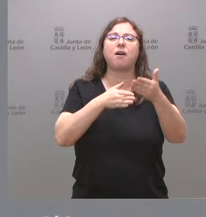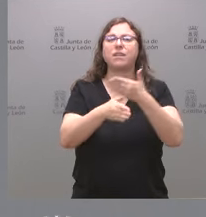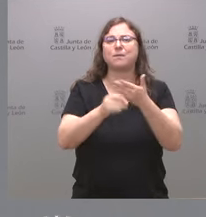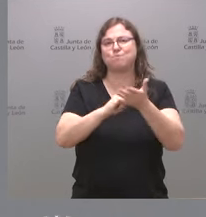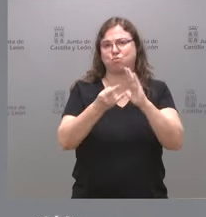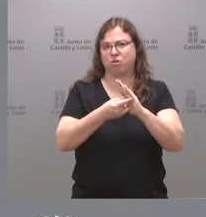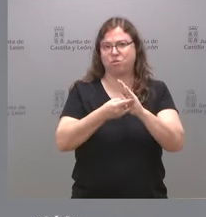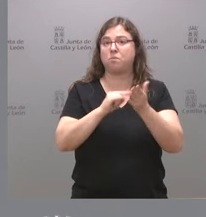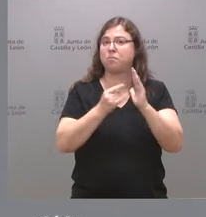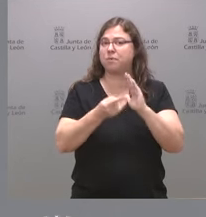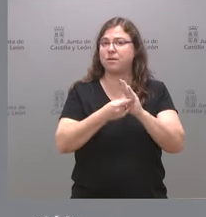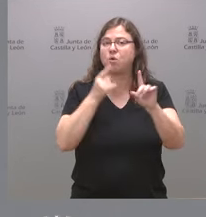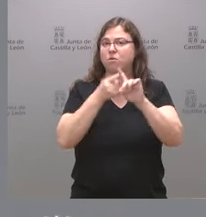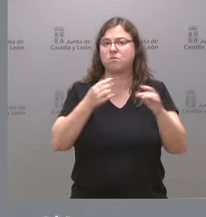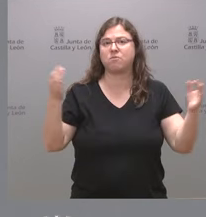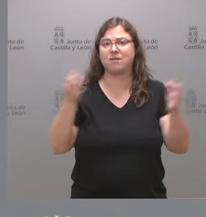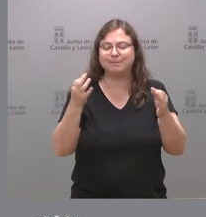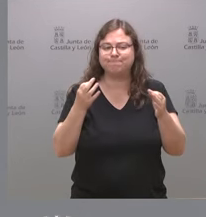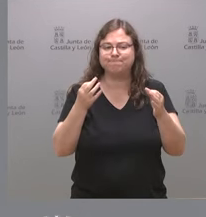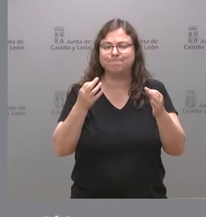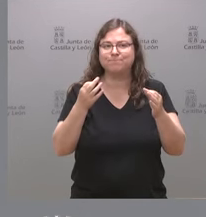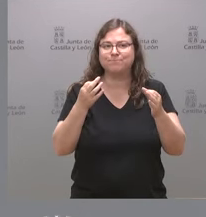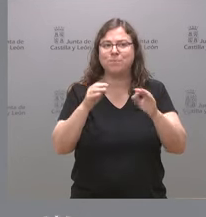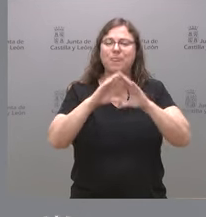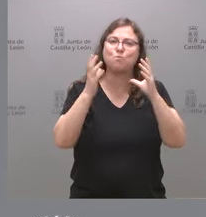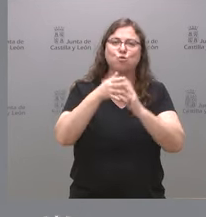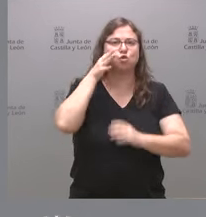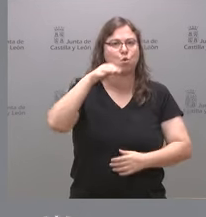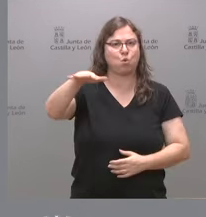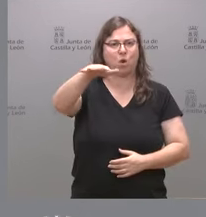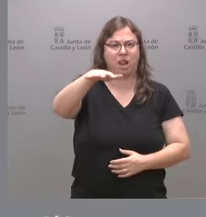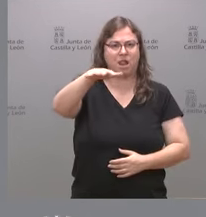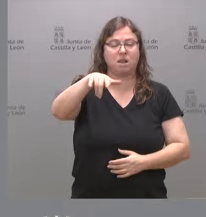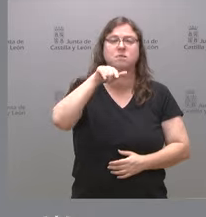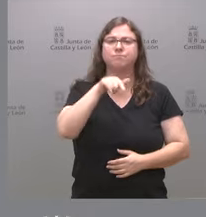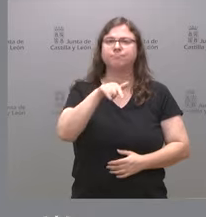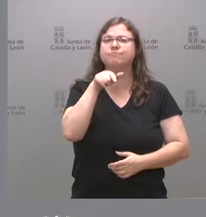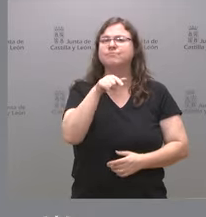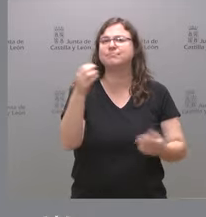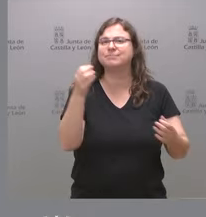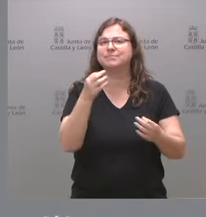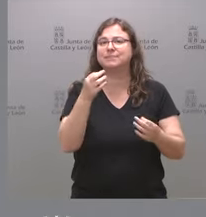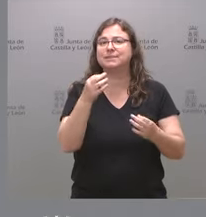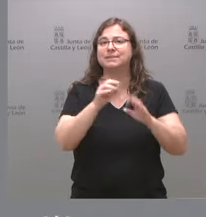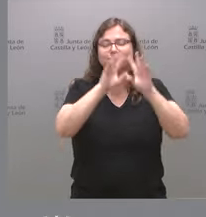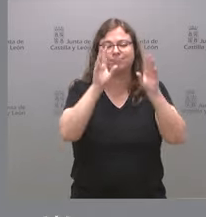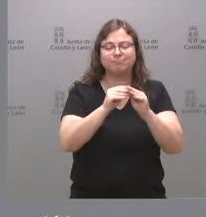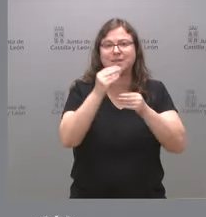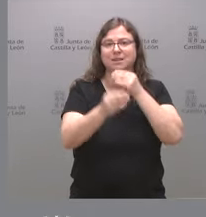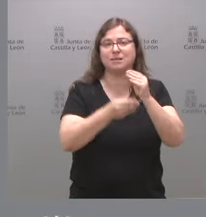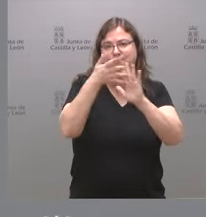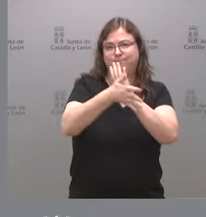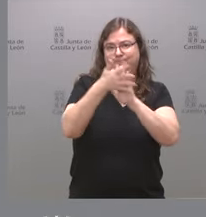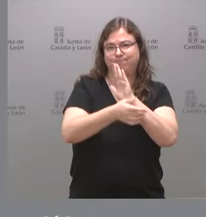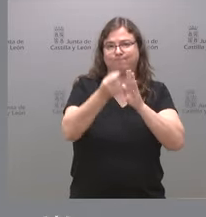fundamentalmente tienen como objetivo el mundo rural. Y esto es, en definitiva, el balance de las actuaciones que les he